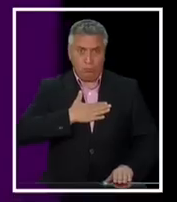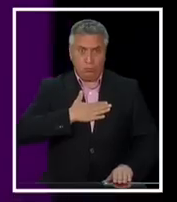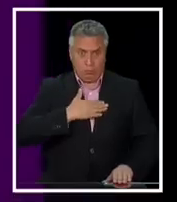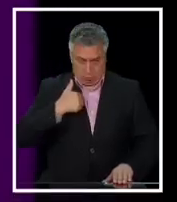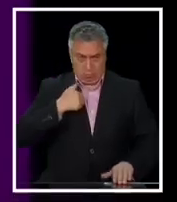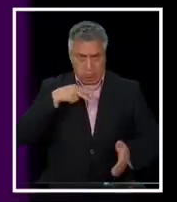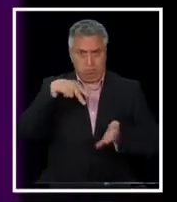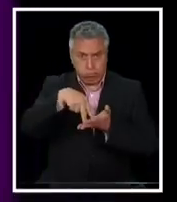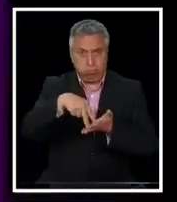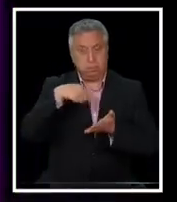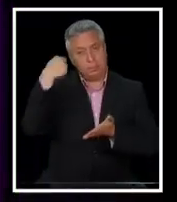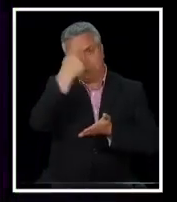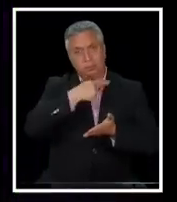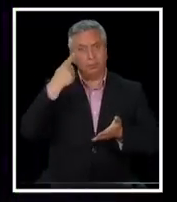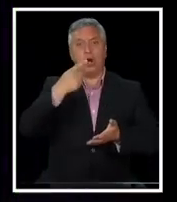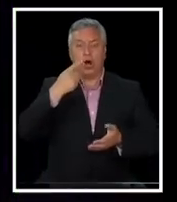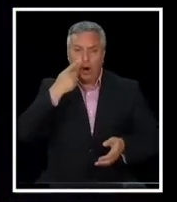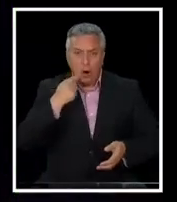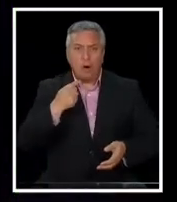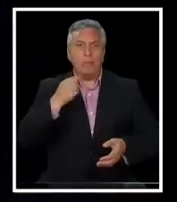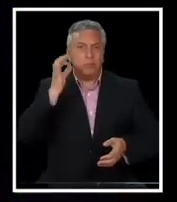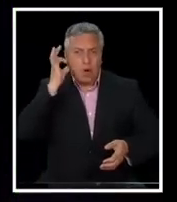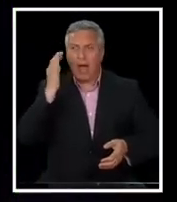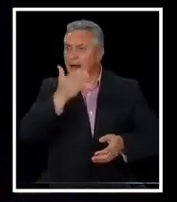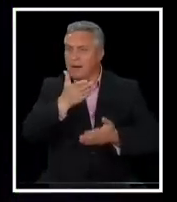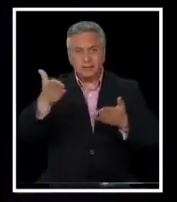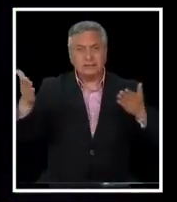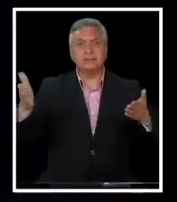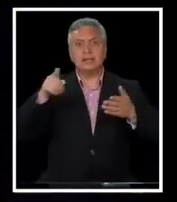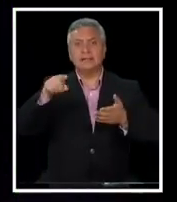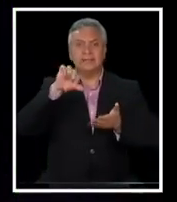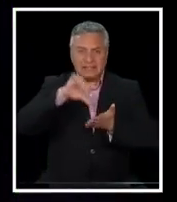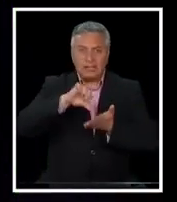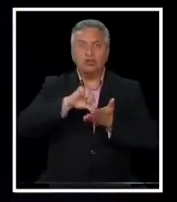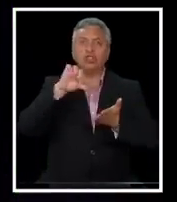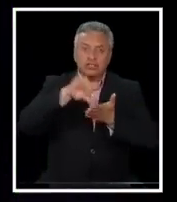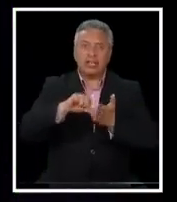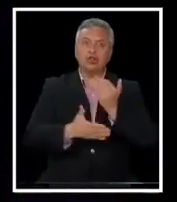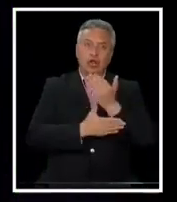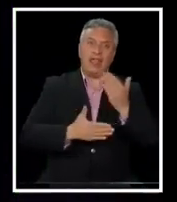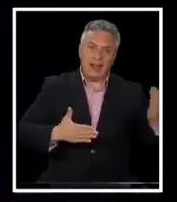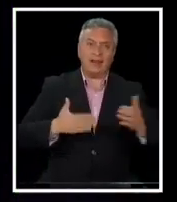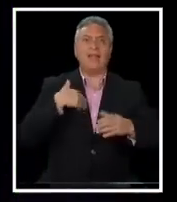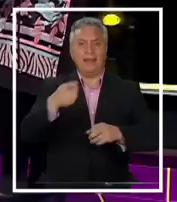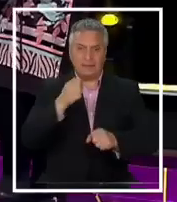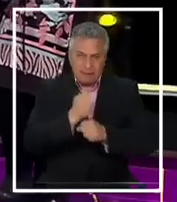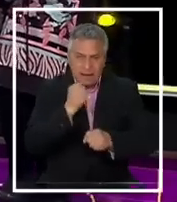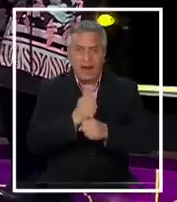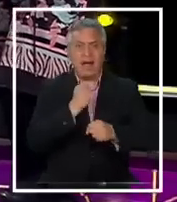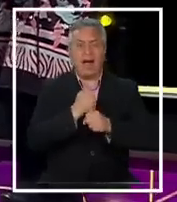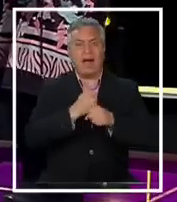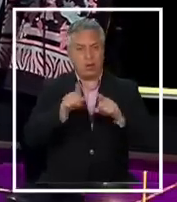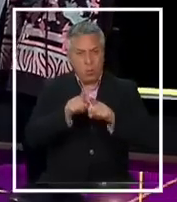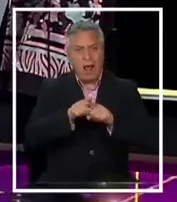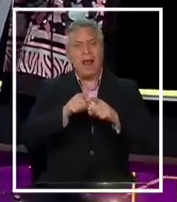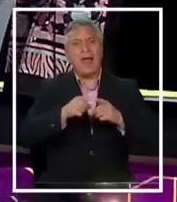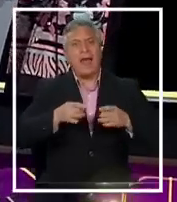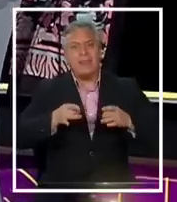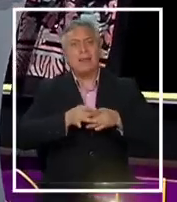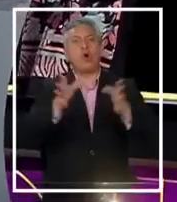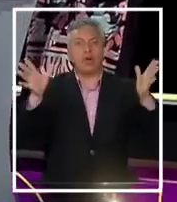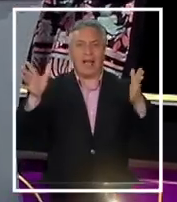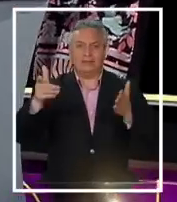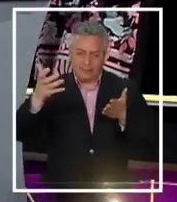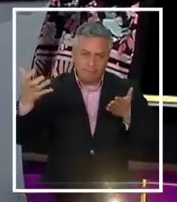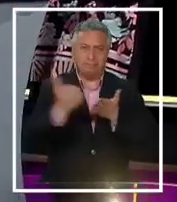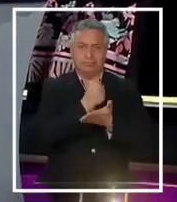mujeres de centro y de centro izquierda que no solo hemos trabajado por recuperar la democracia, por hacer de nuestro país un país que